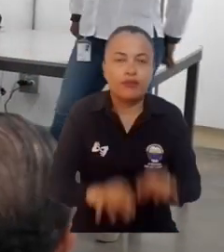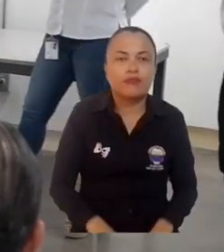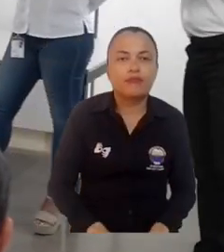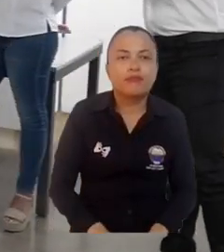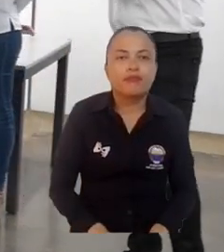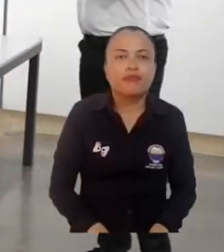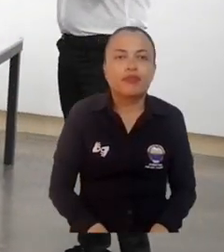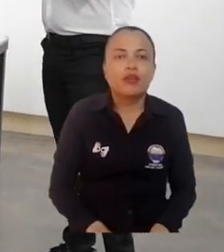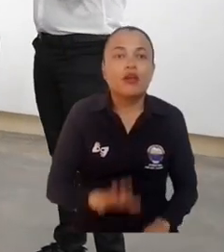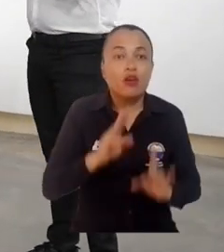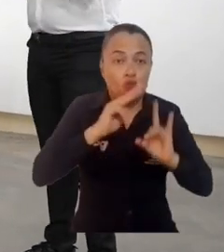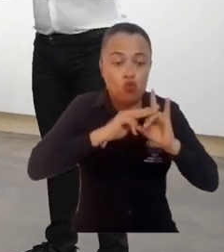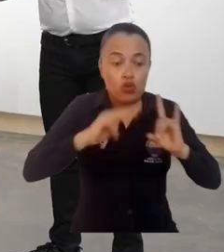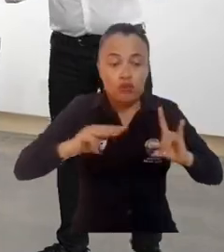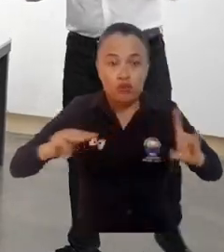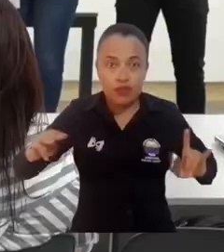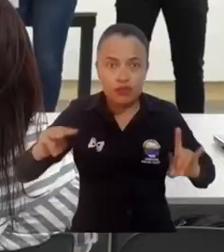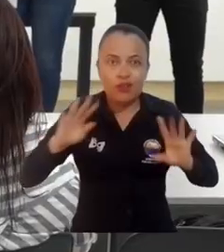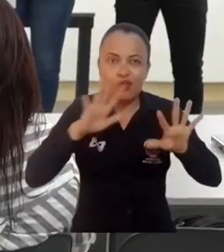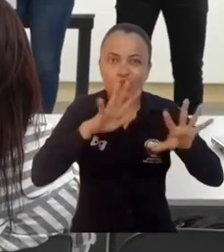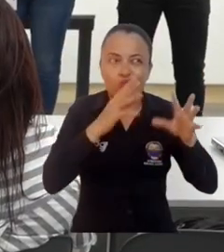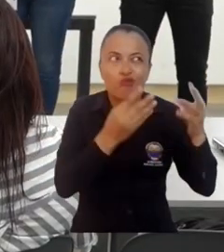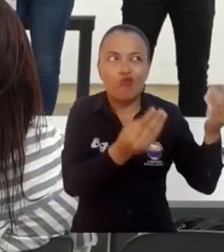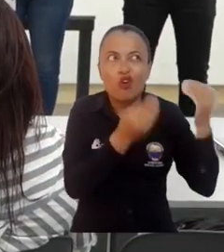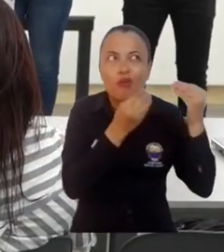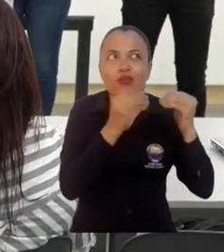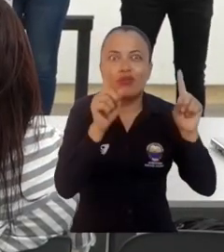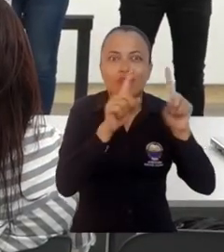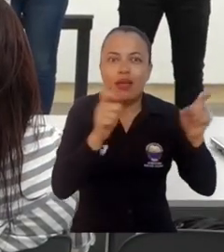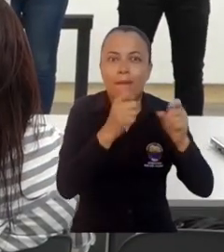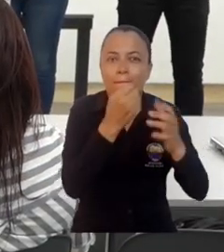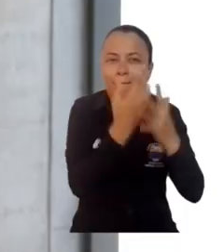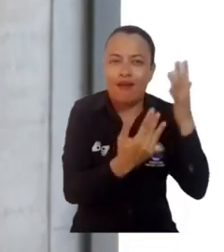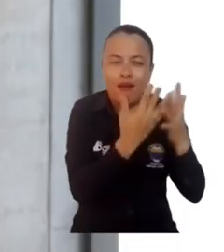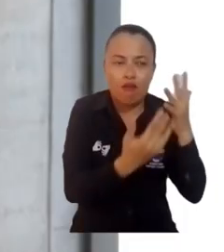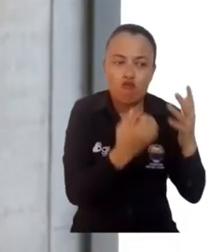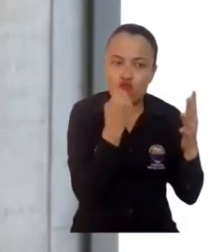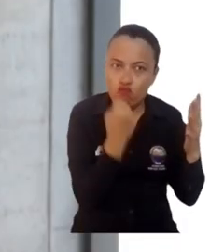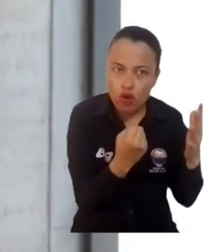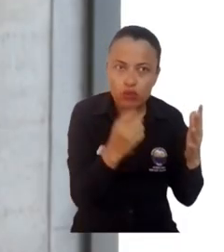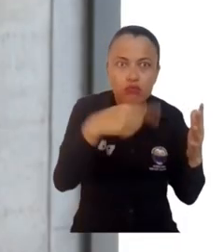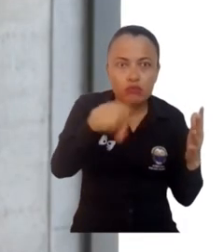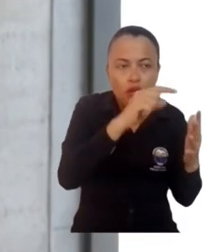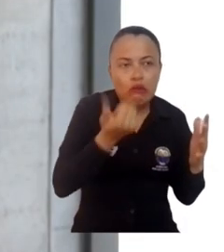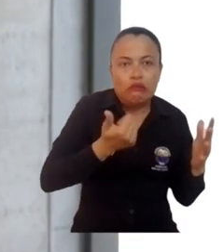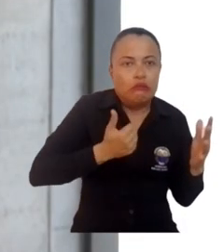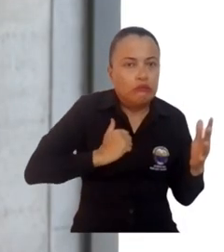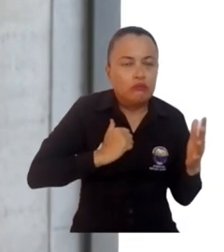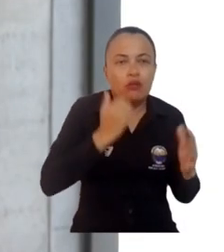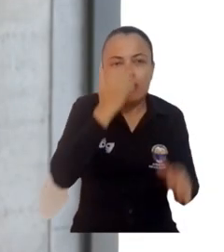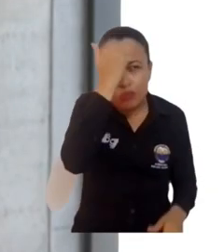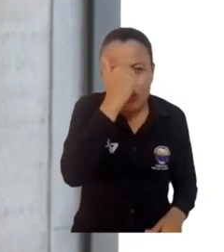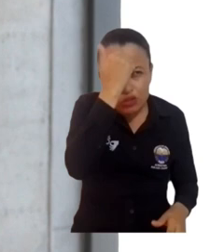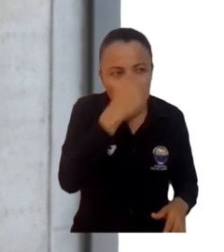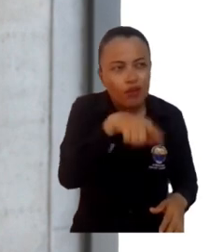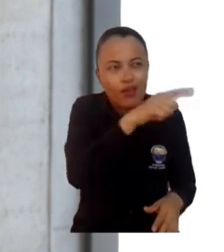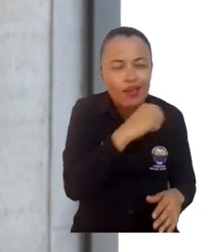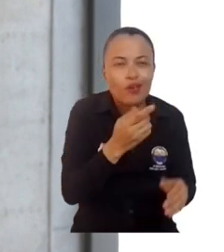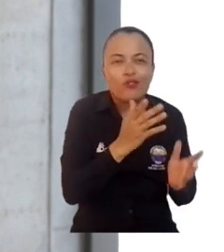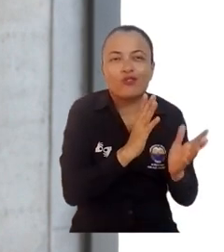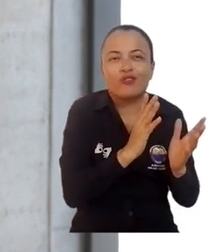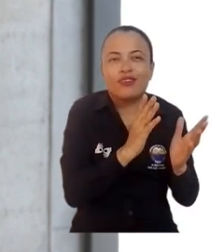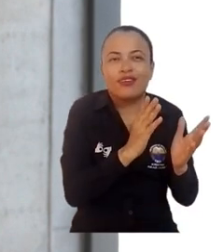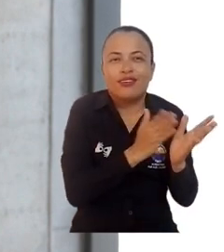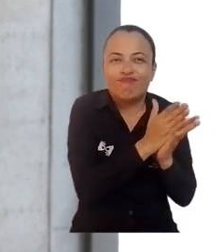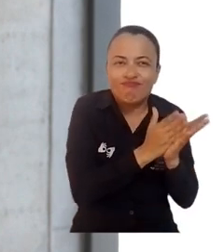Bueno, la Universidad del Magdalena tiene una formación en matemáticas muy fuertes. Aprovechen al máximo los docentes de cátedra,